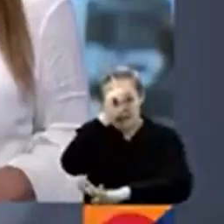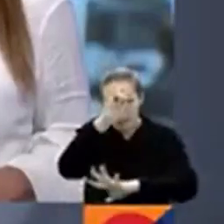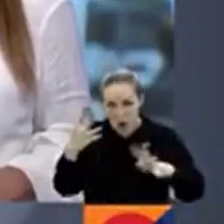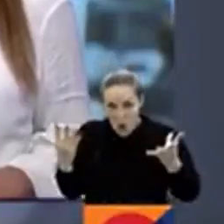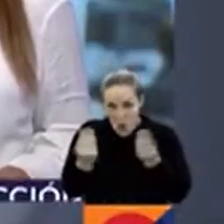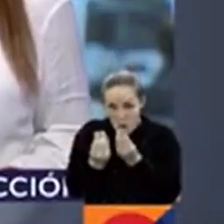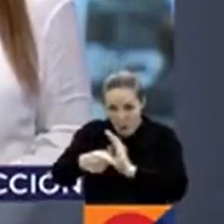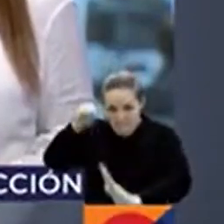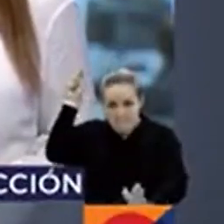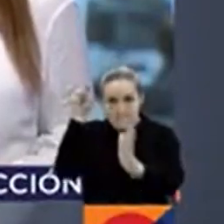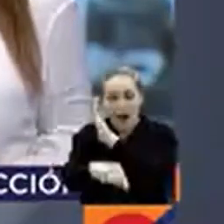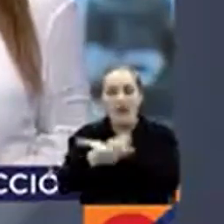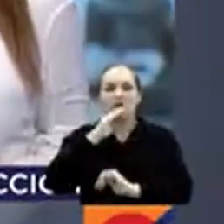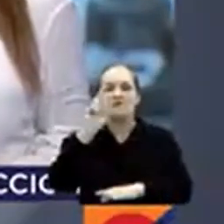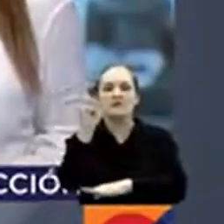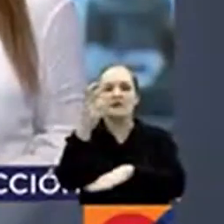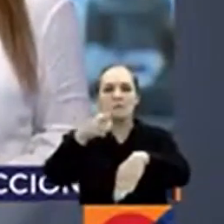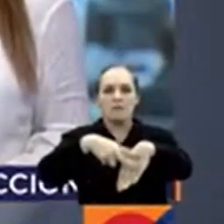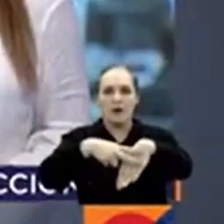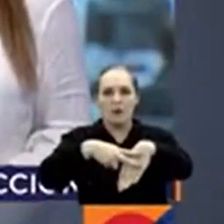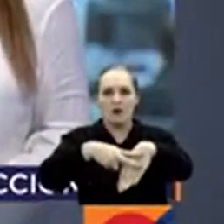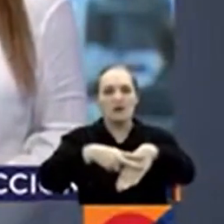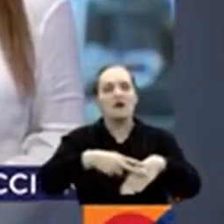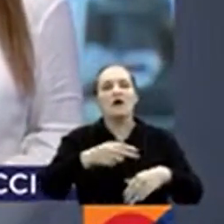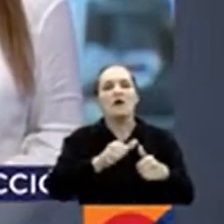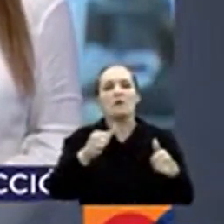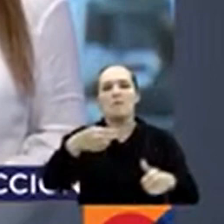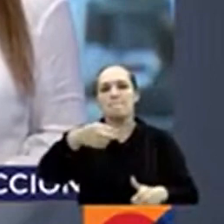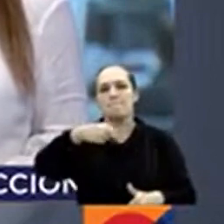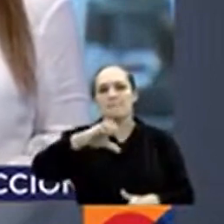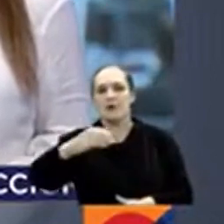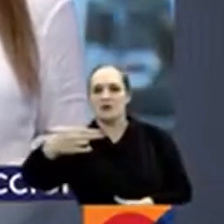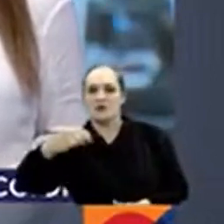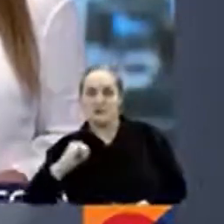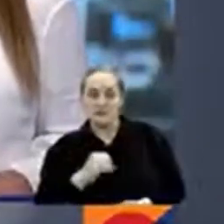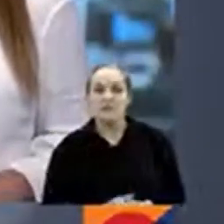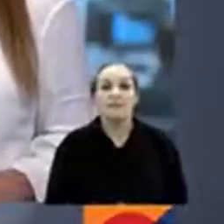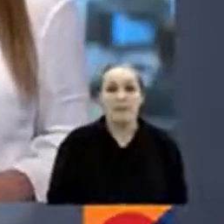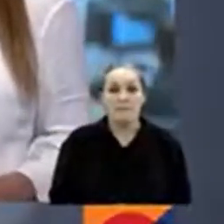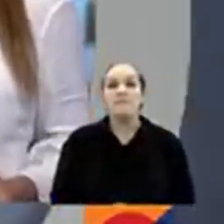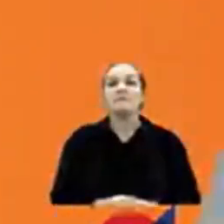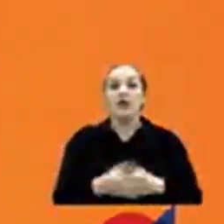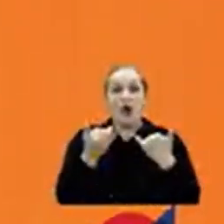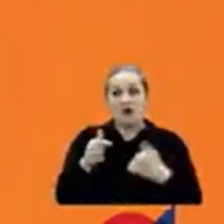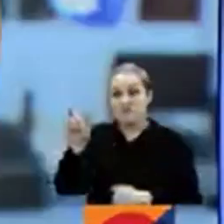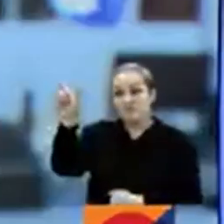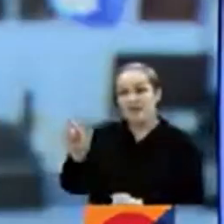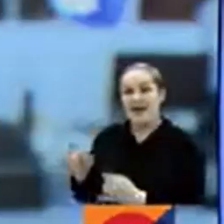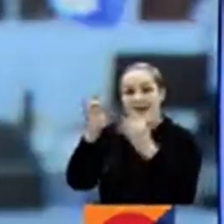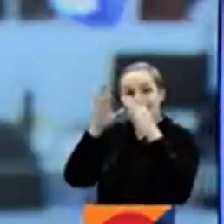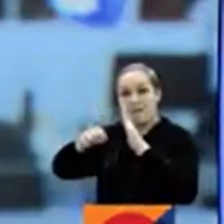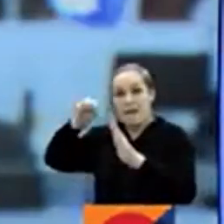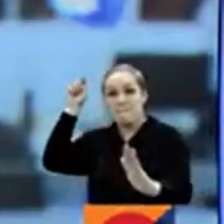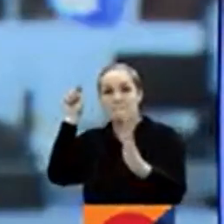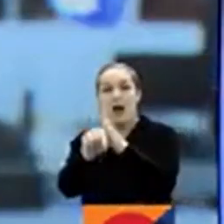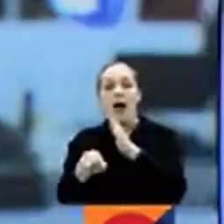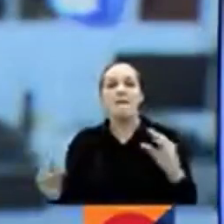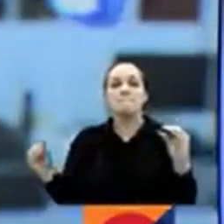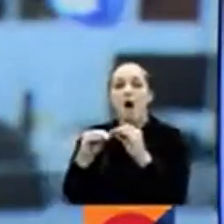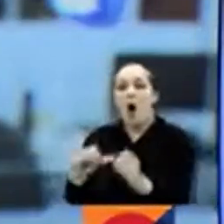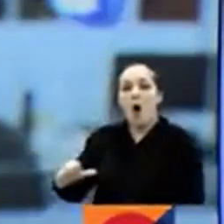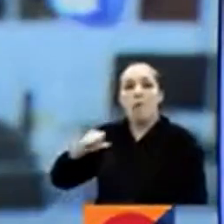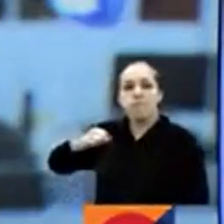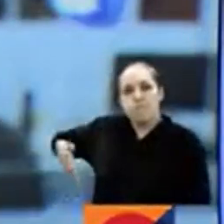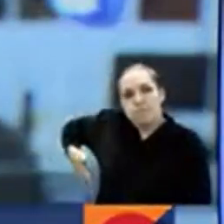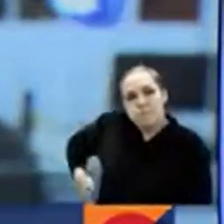Valencia, buenas noches. ¿Qué delitos le imputaron? Carlos, muy buenas noches. Le imputaron homicidio agravado y porte y fabricación de